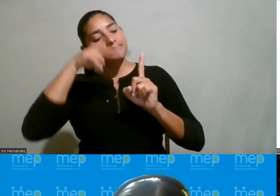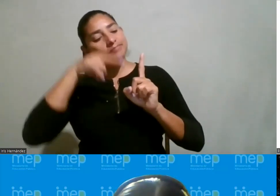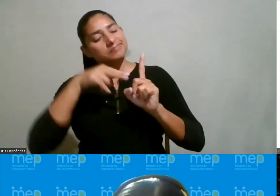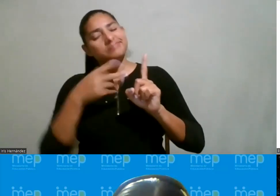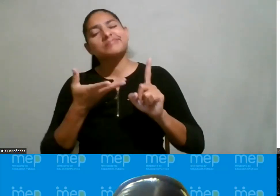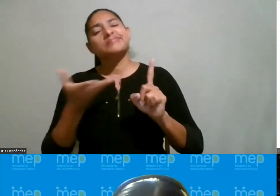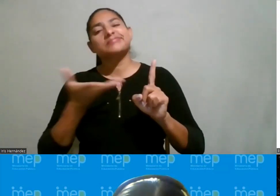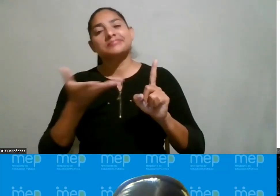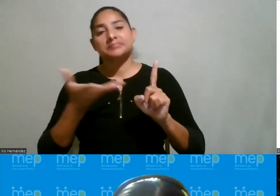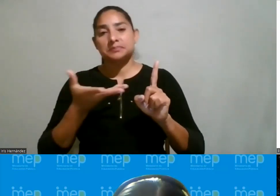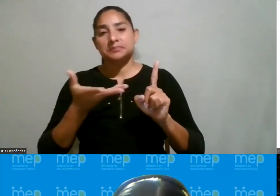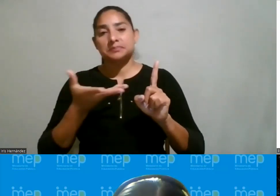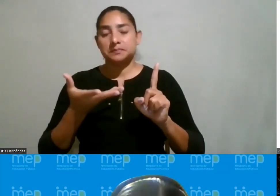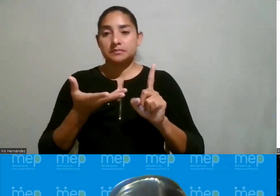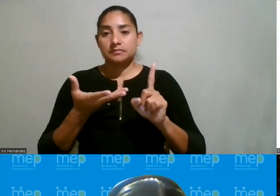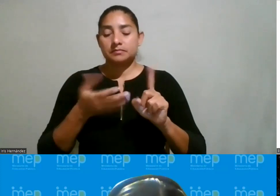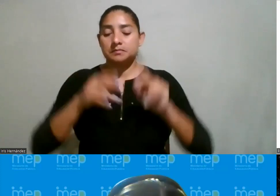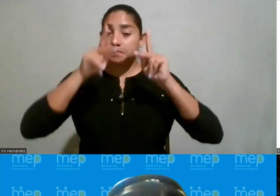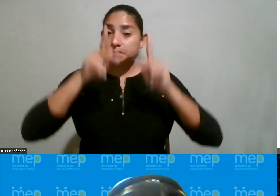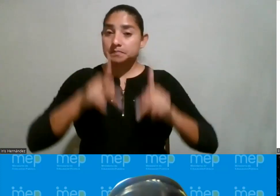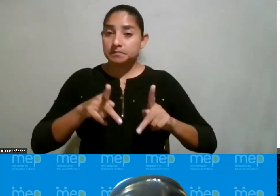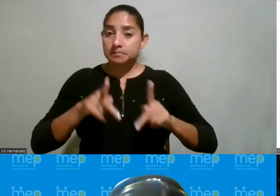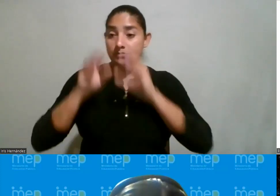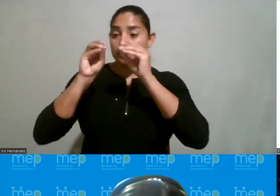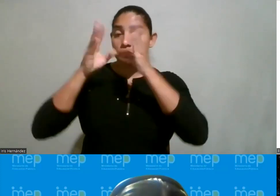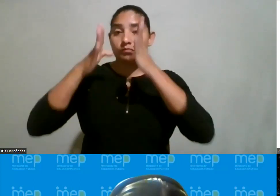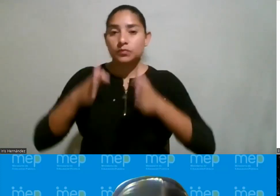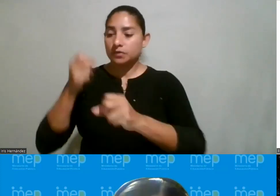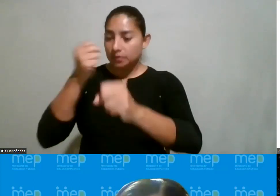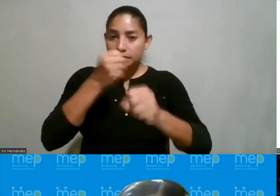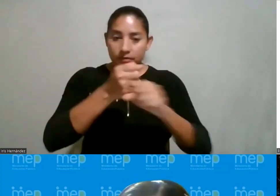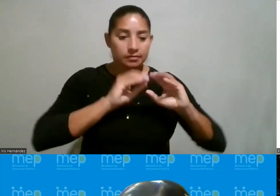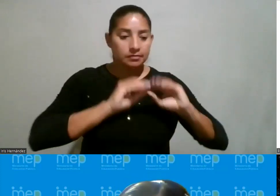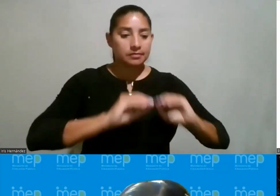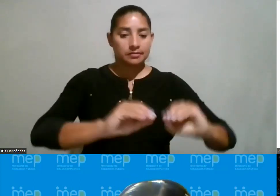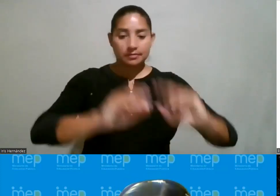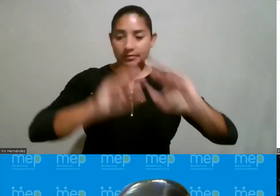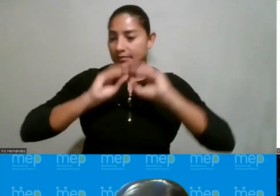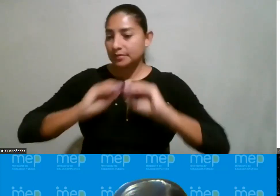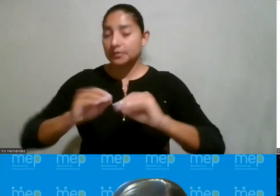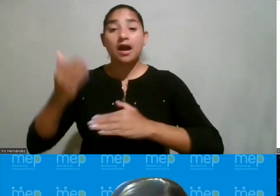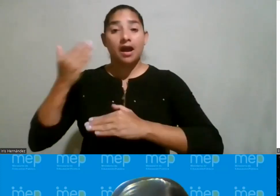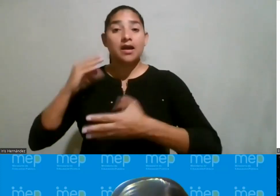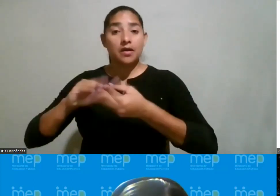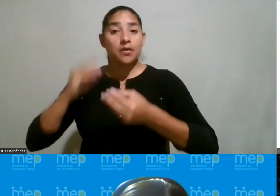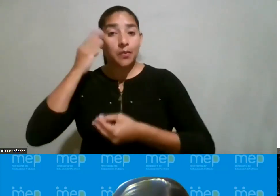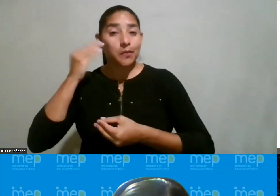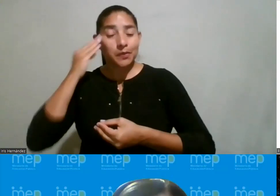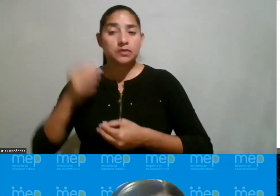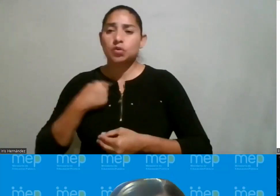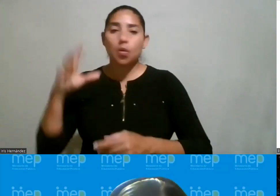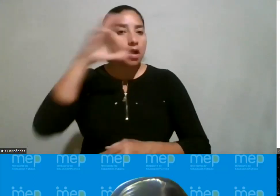de la persona docente ¿verdad? que está trabajando nos decía un docente yo no me había